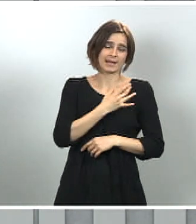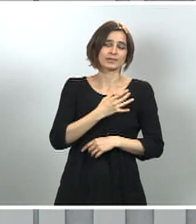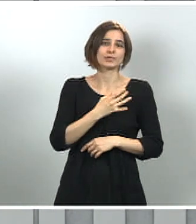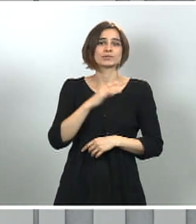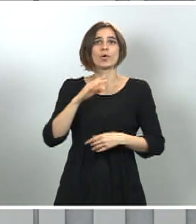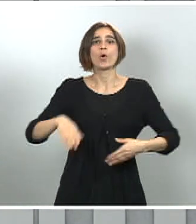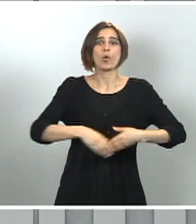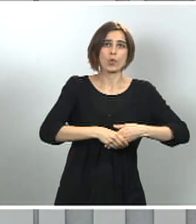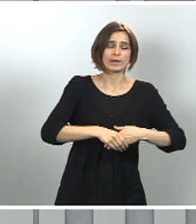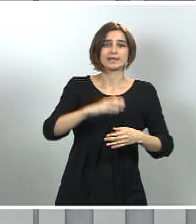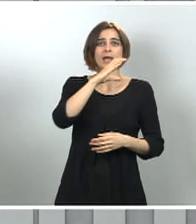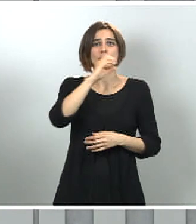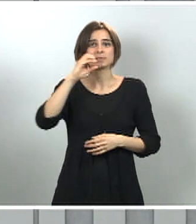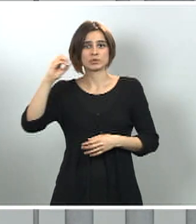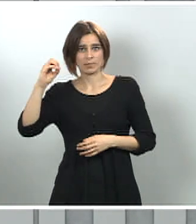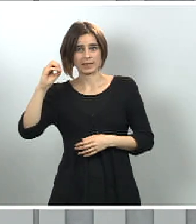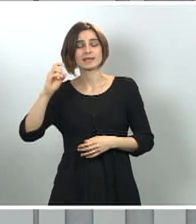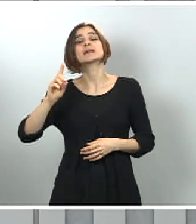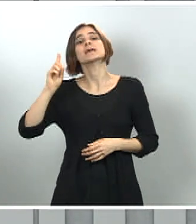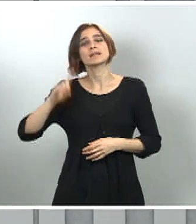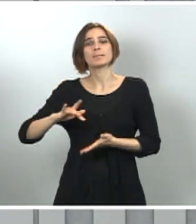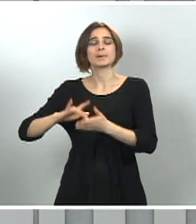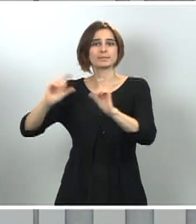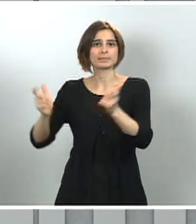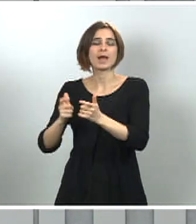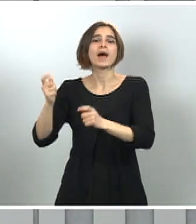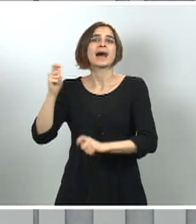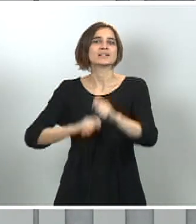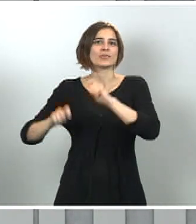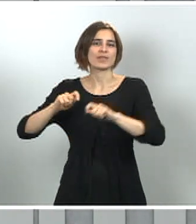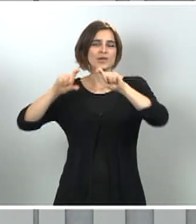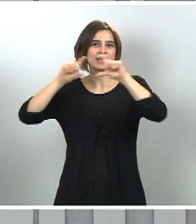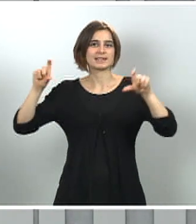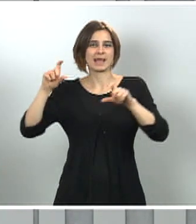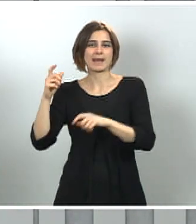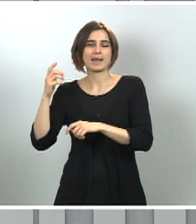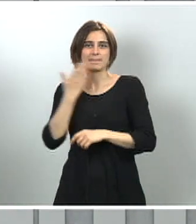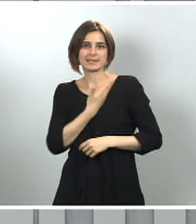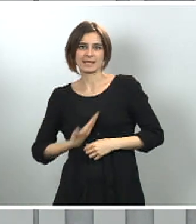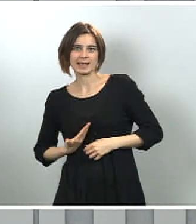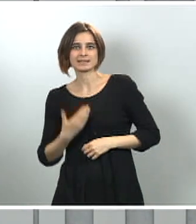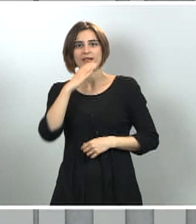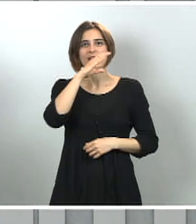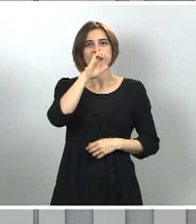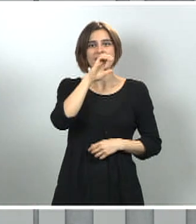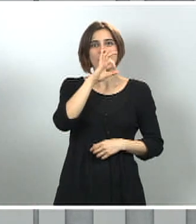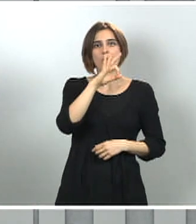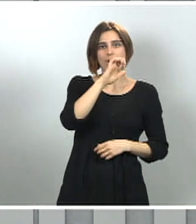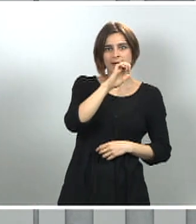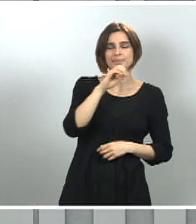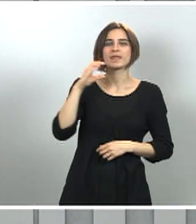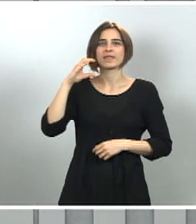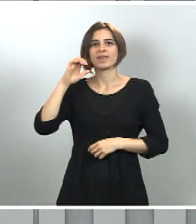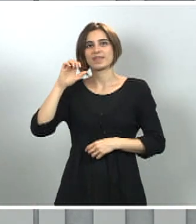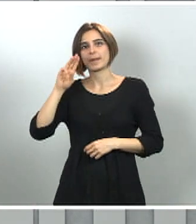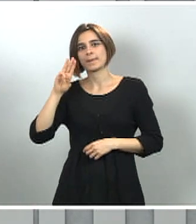comisiones obreras y también de las asociaciones empresariales, COE y SEPIME. Puedo trasladar en nombre del